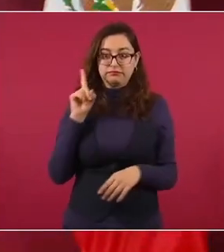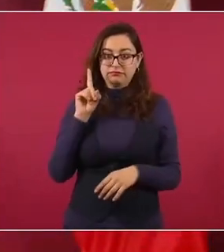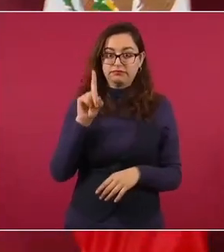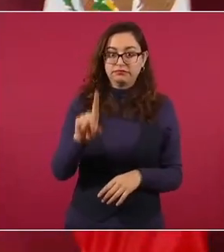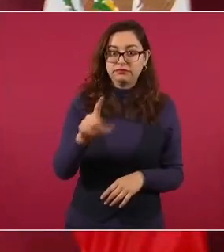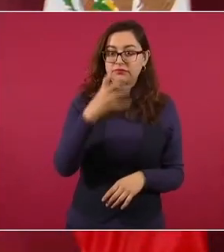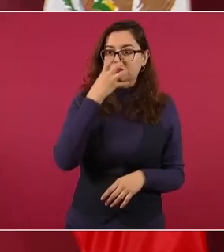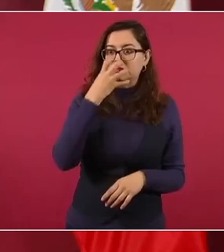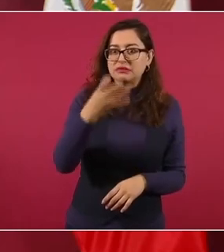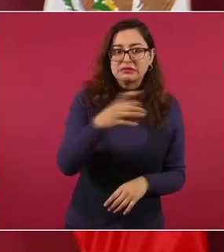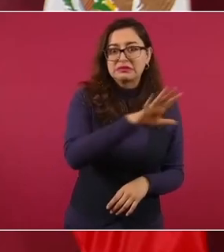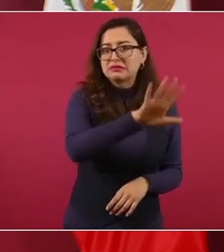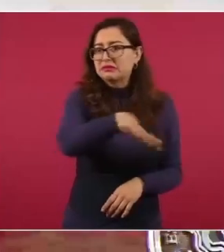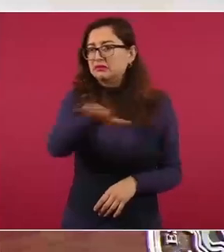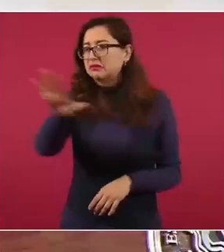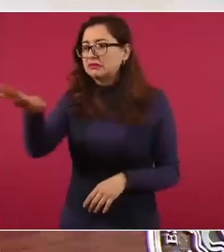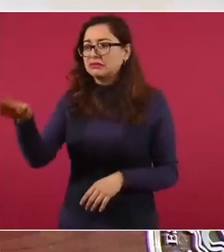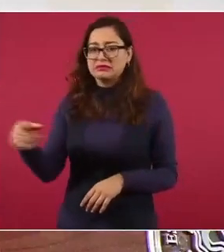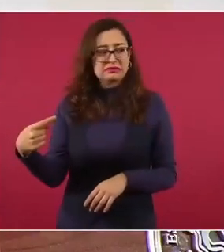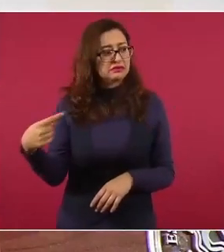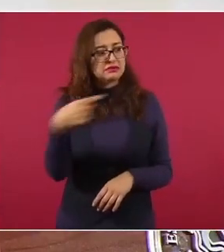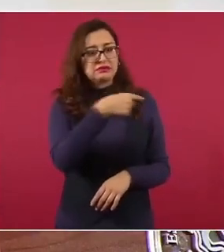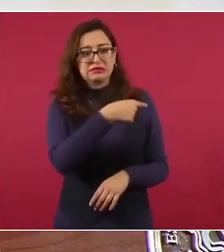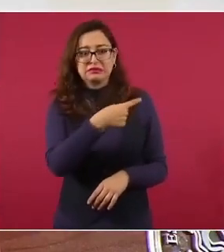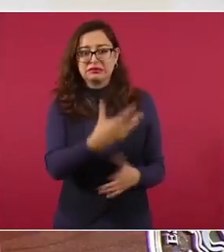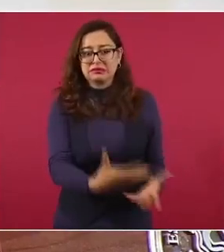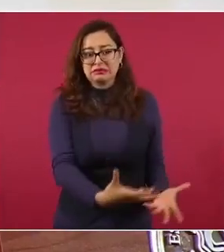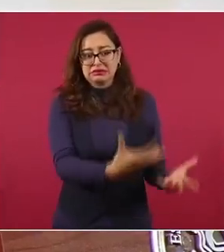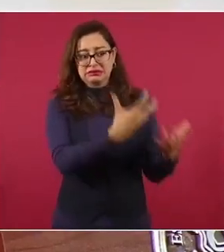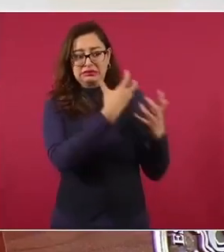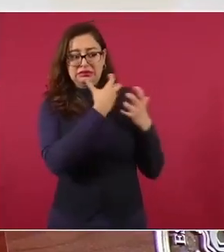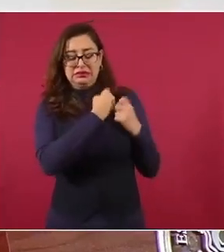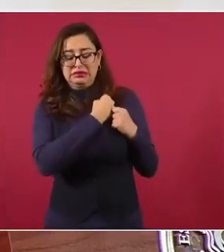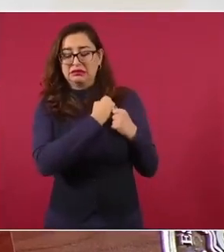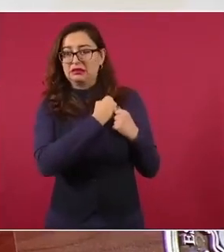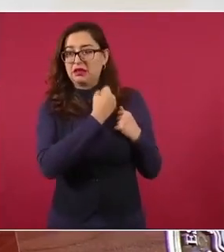no responde, ya estaba solo.